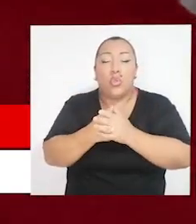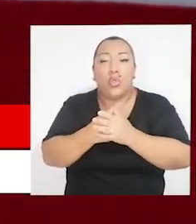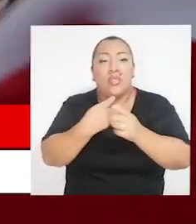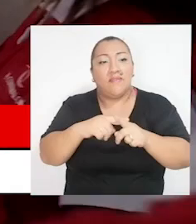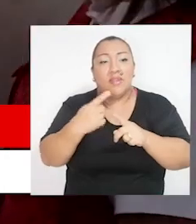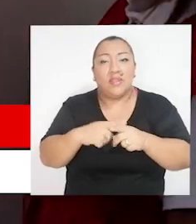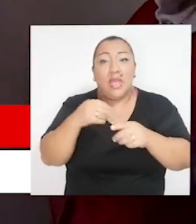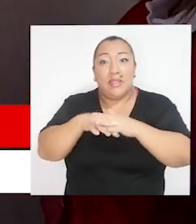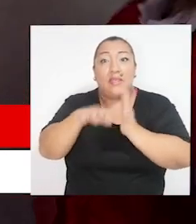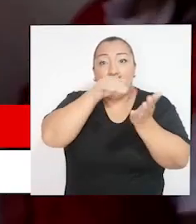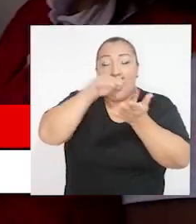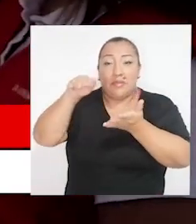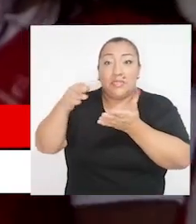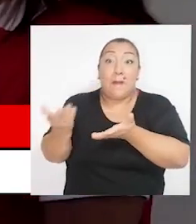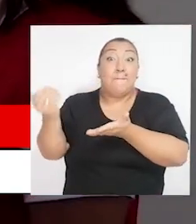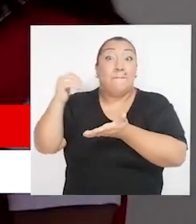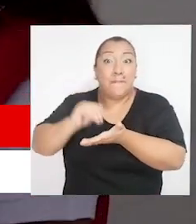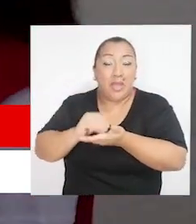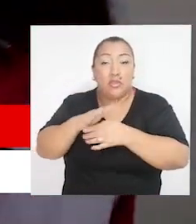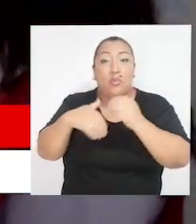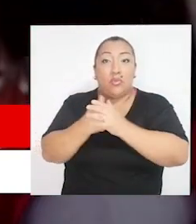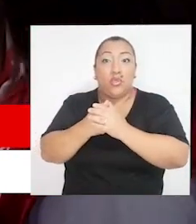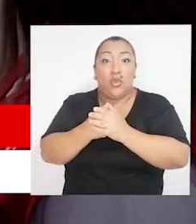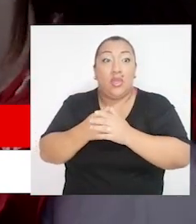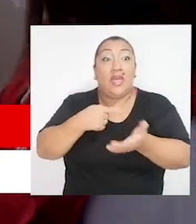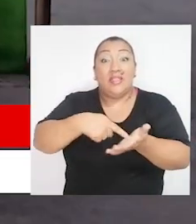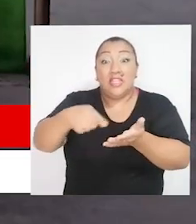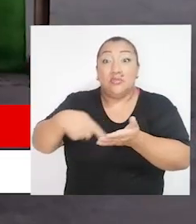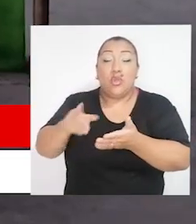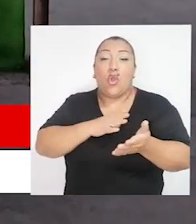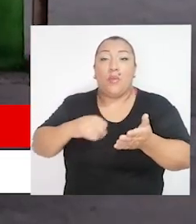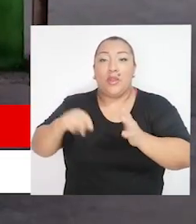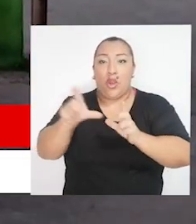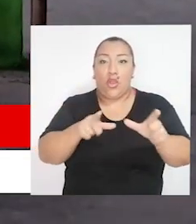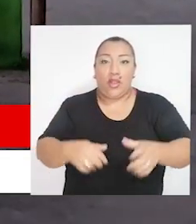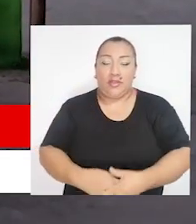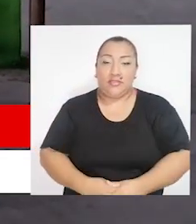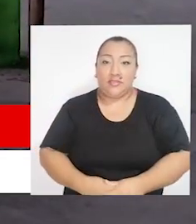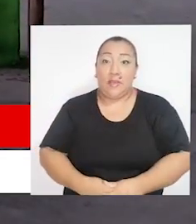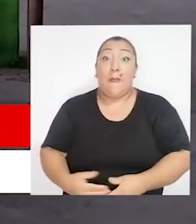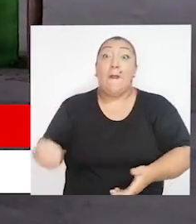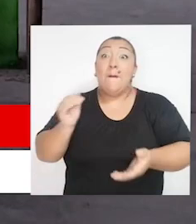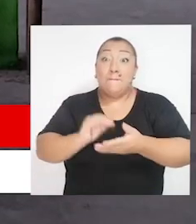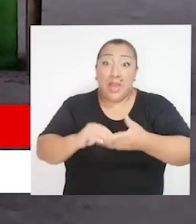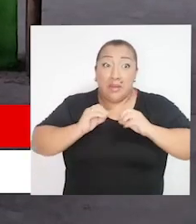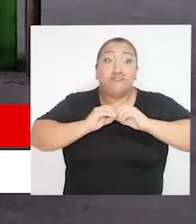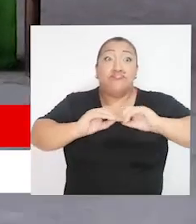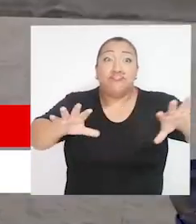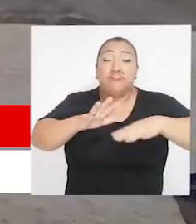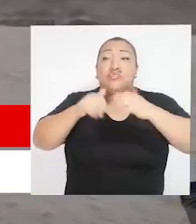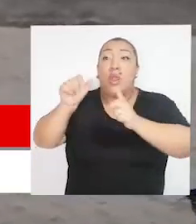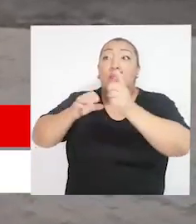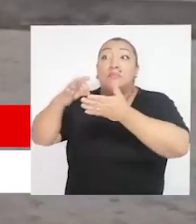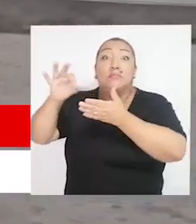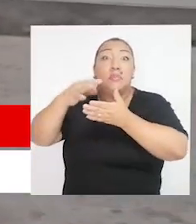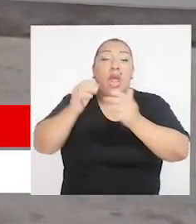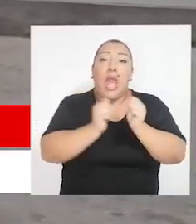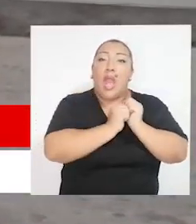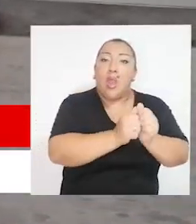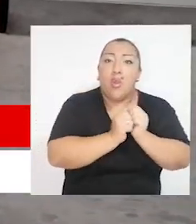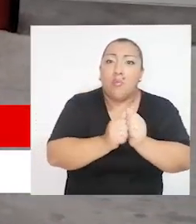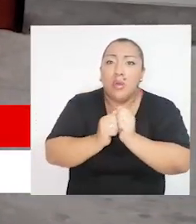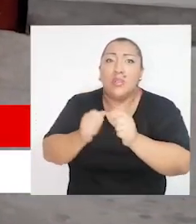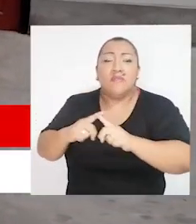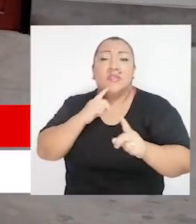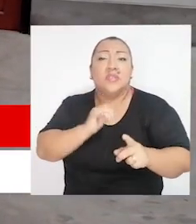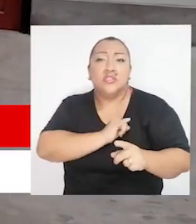o cantidades de bienes en el almacén, así como la distribución a los gobiernos locales. Hemos desplegado a nuestros auditores